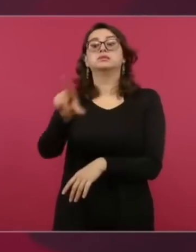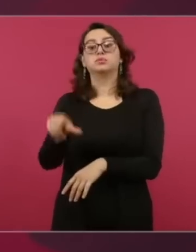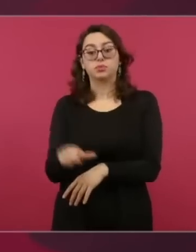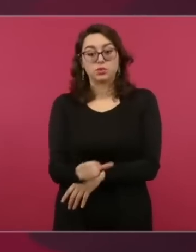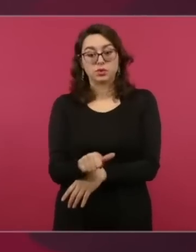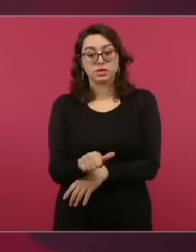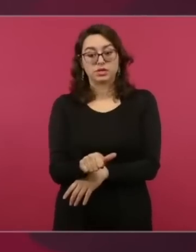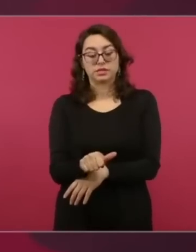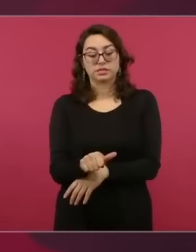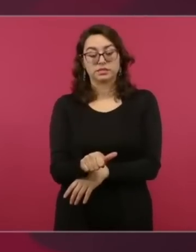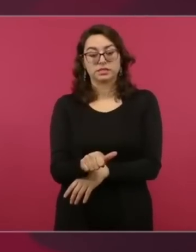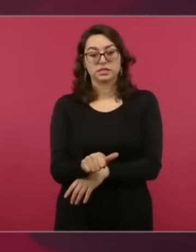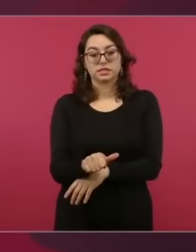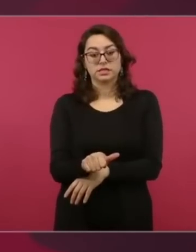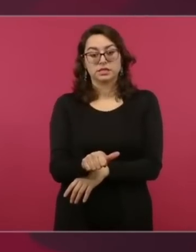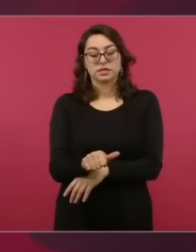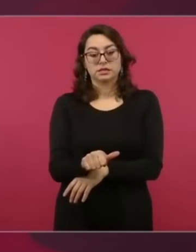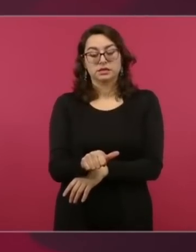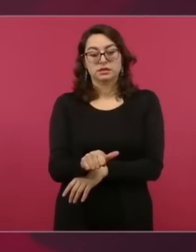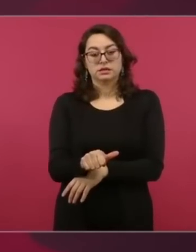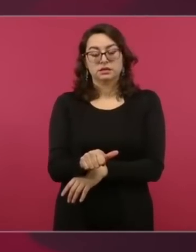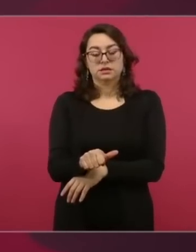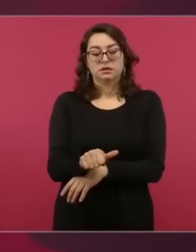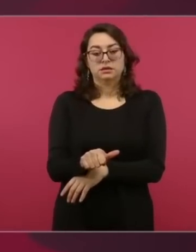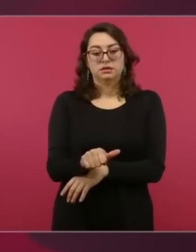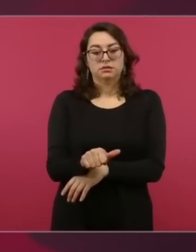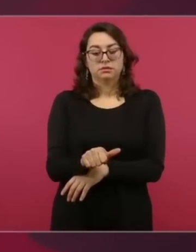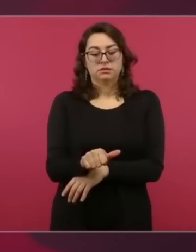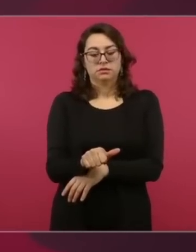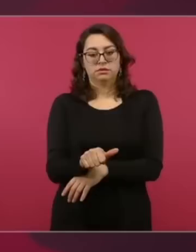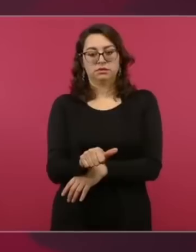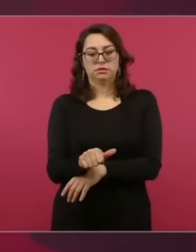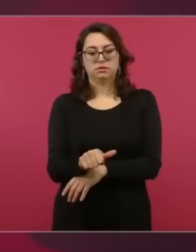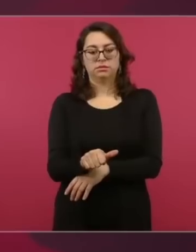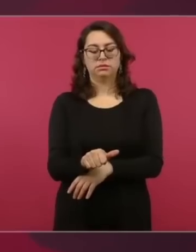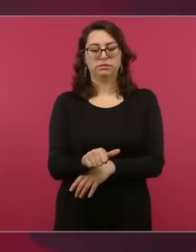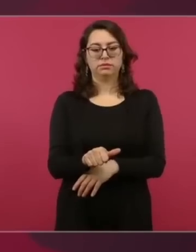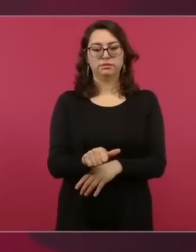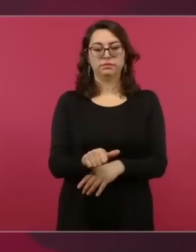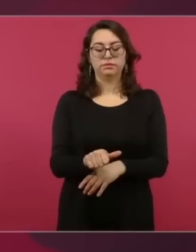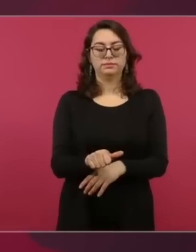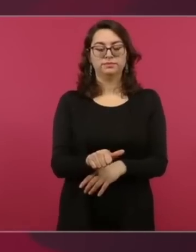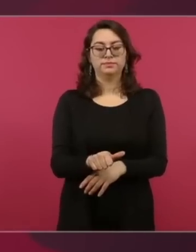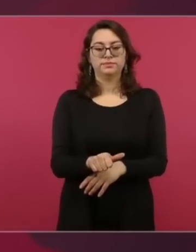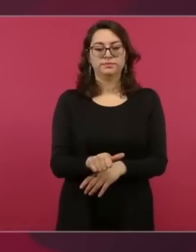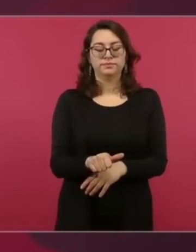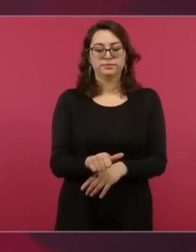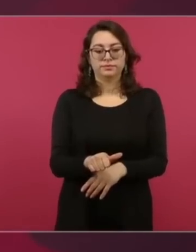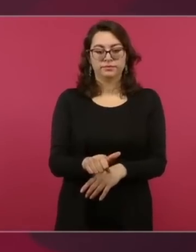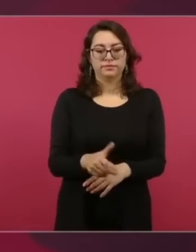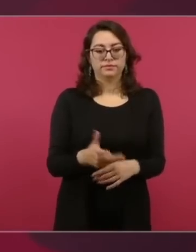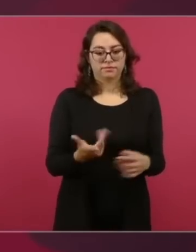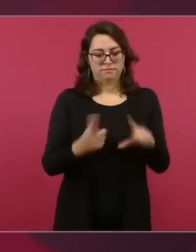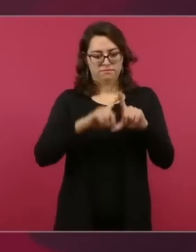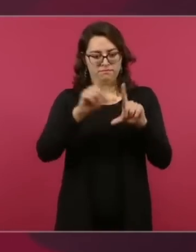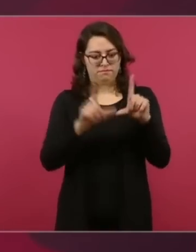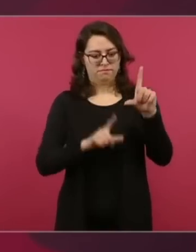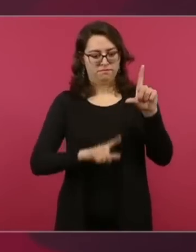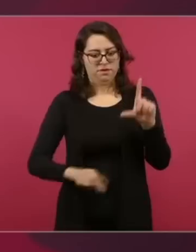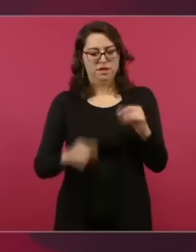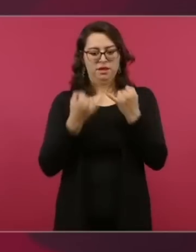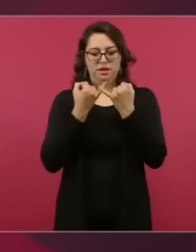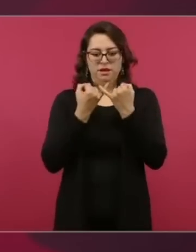luego de que se restaura nuestra República,